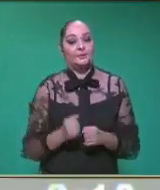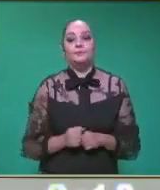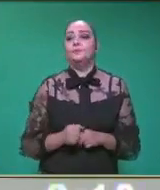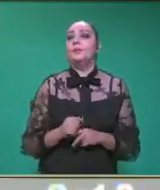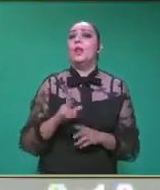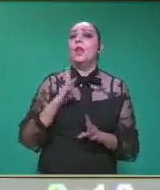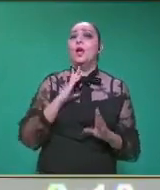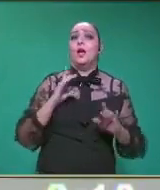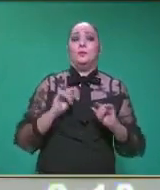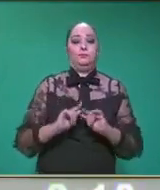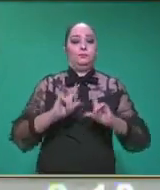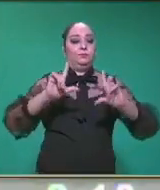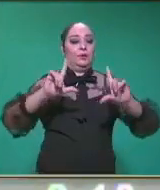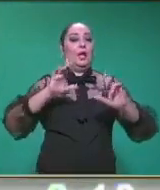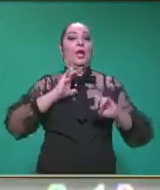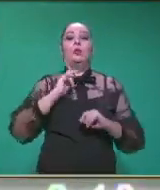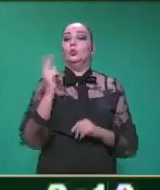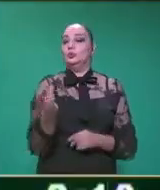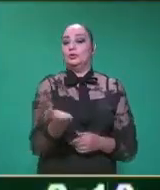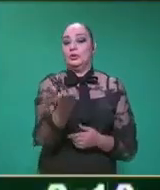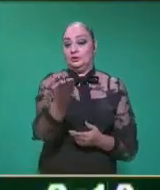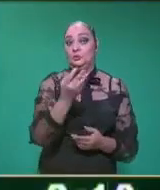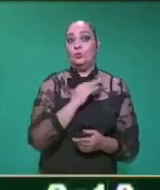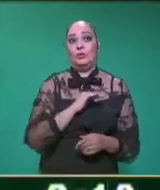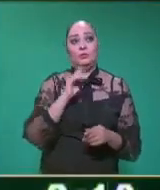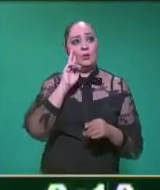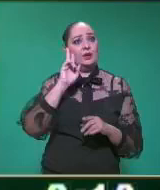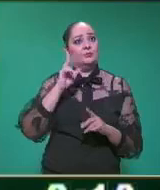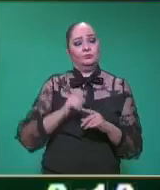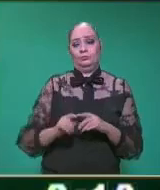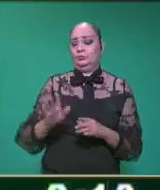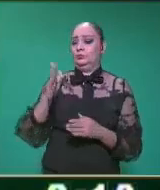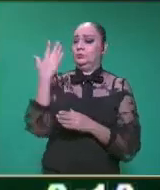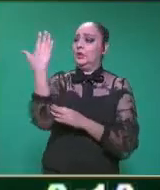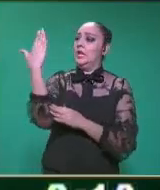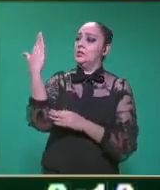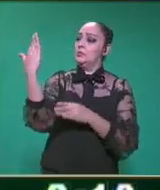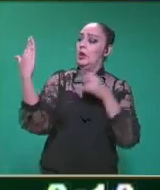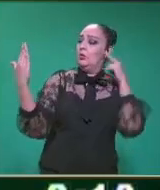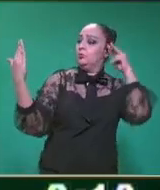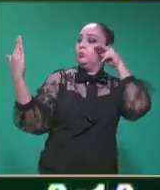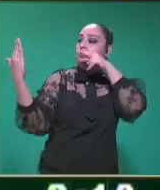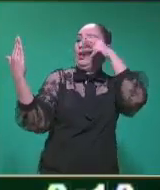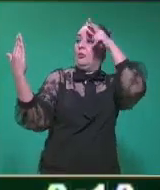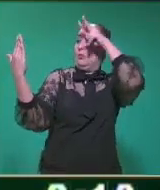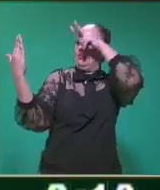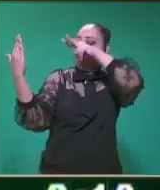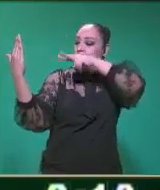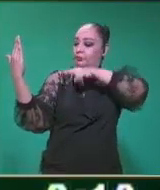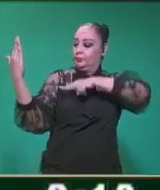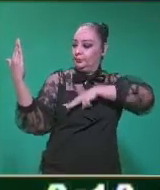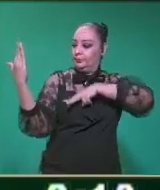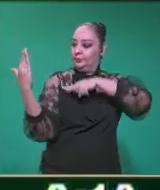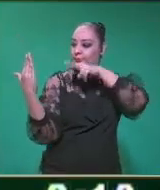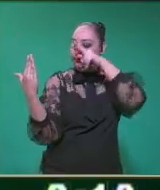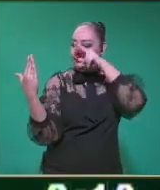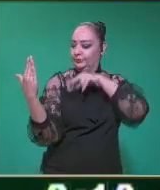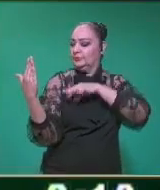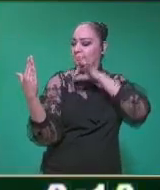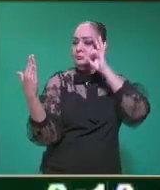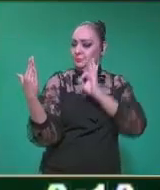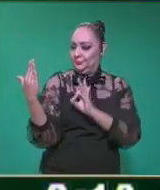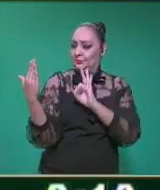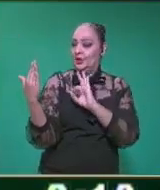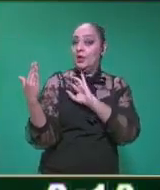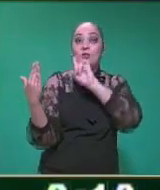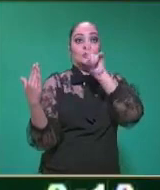ver en la pantalla. En ustedes se van a parar frente a un espejo y se van a observar. Después se